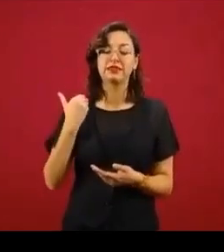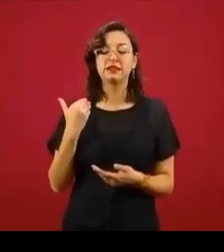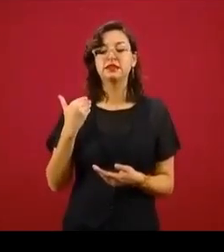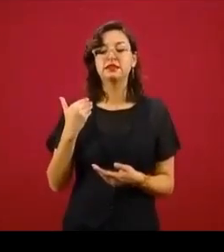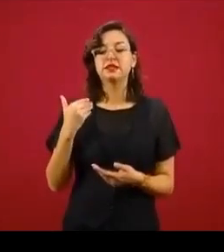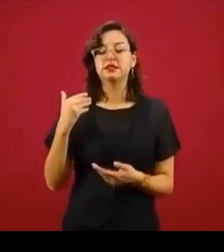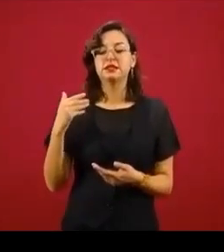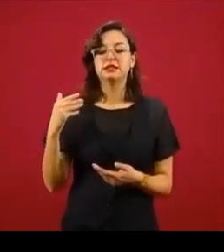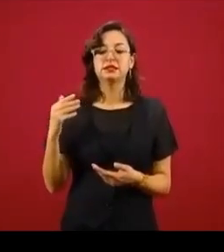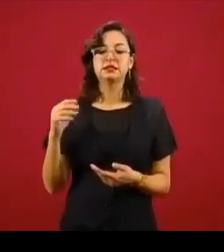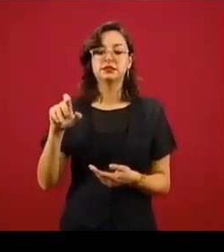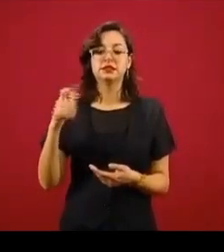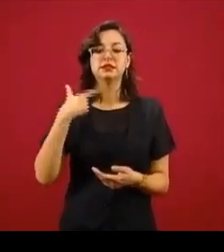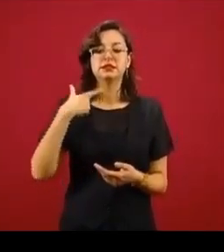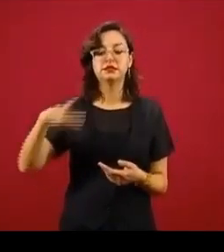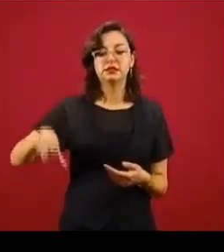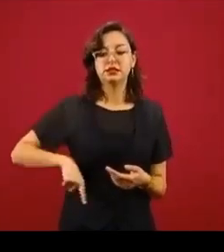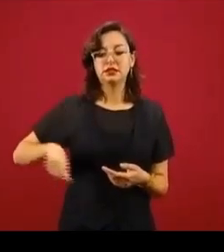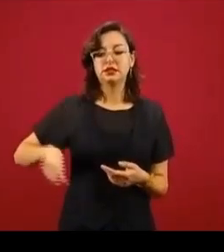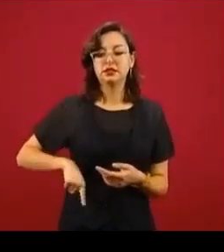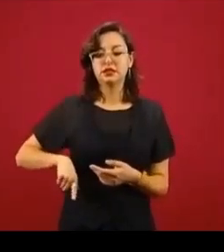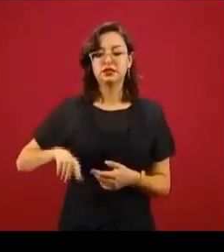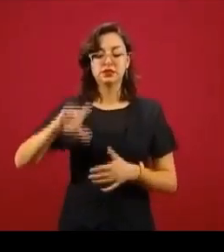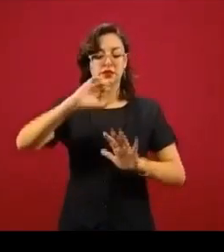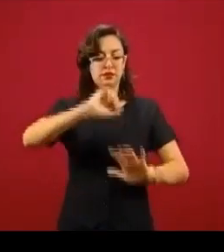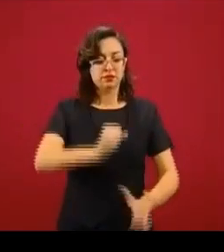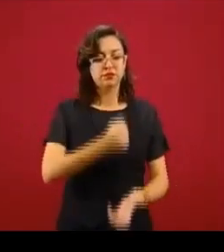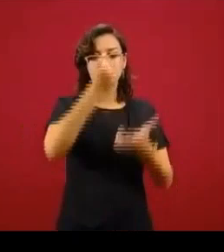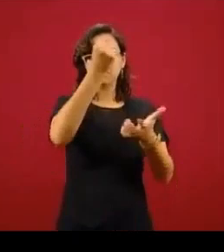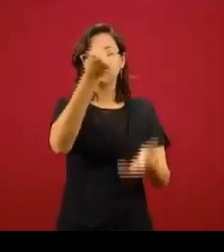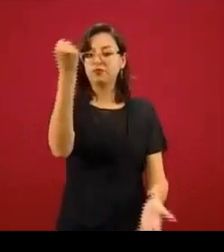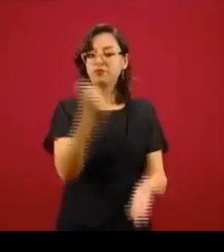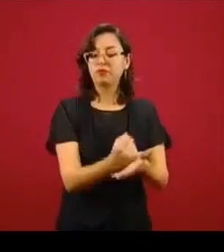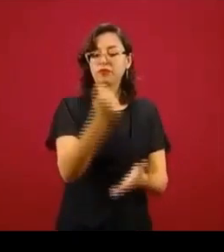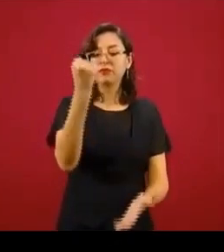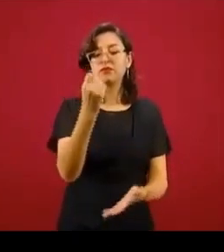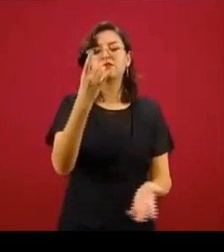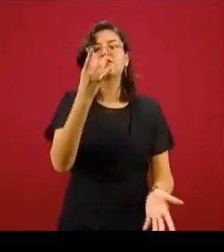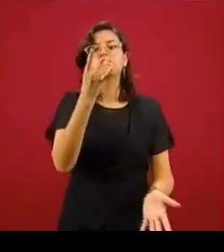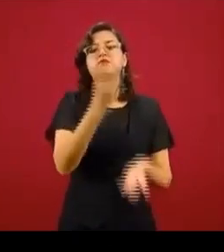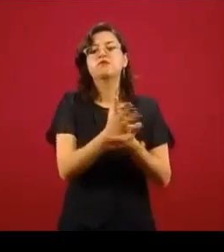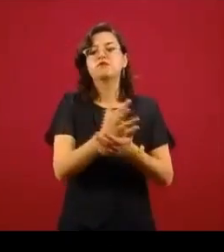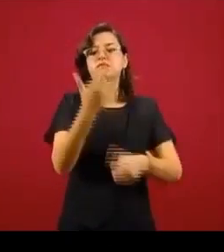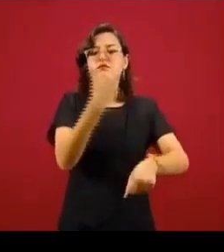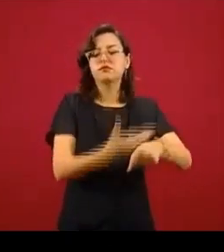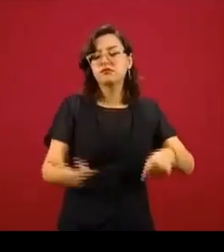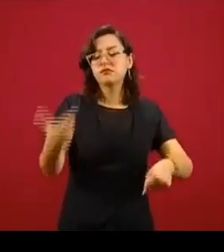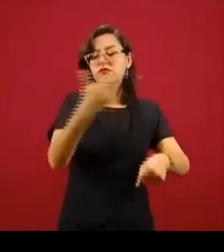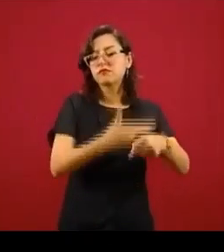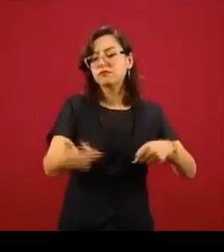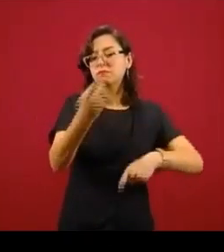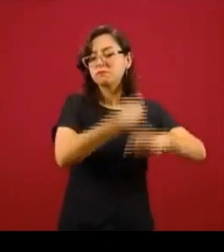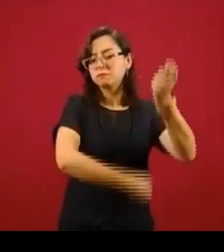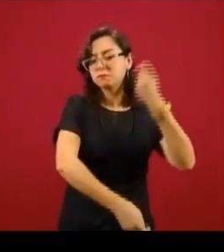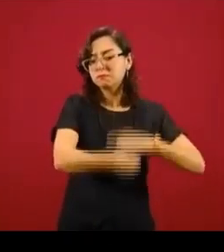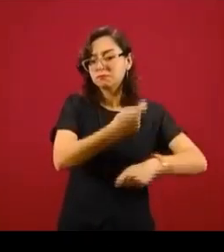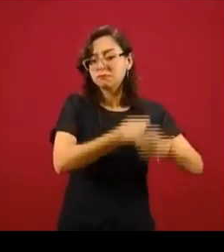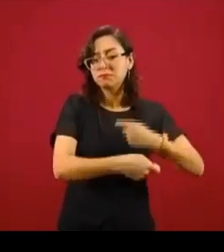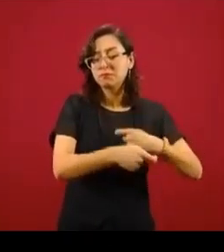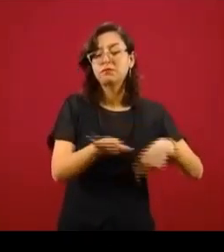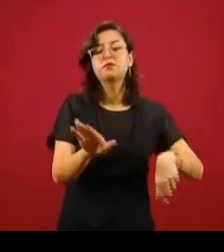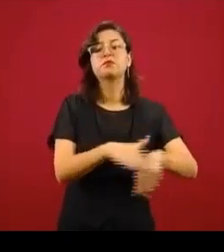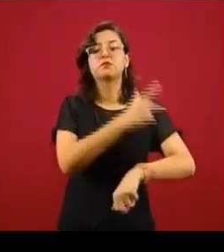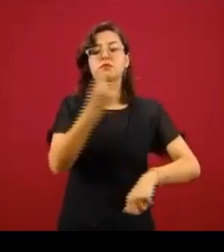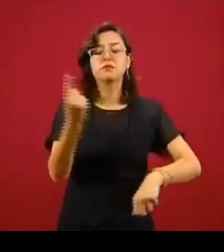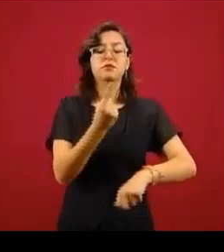se aprobaba el presupuesto, era un mero trámite y el